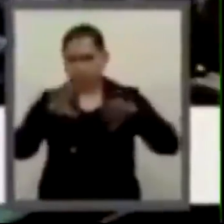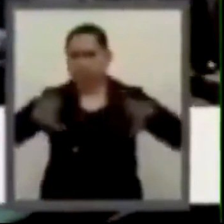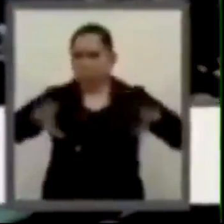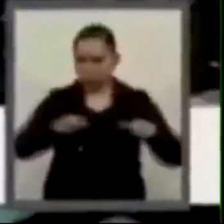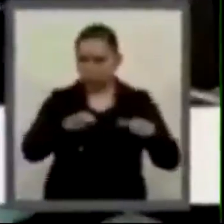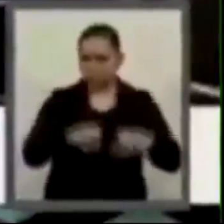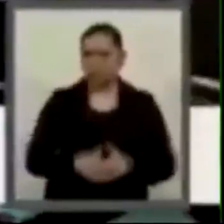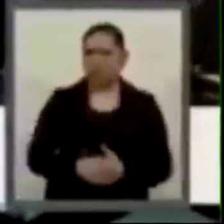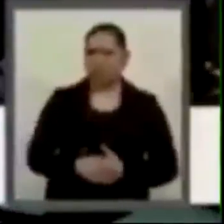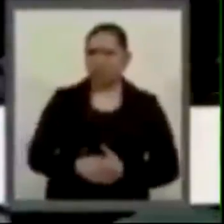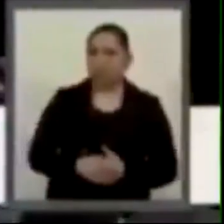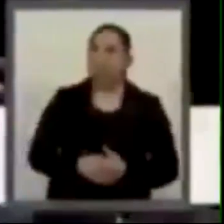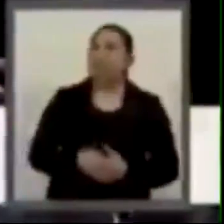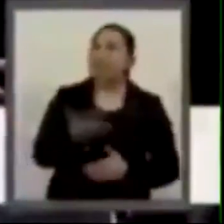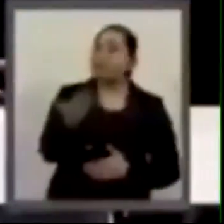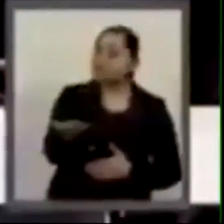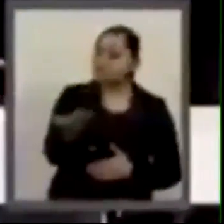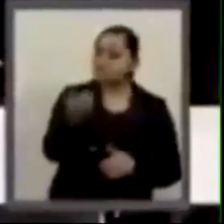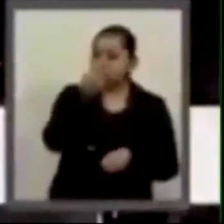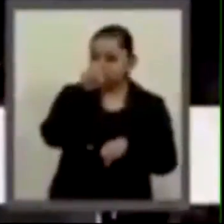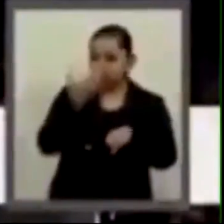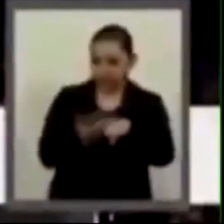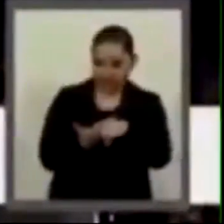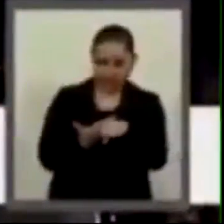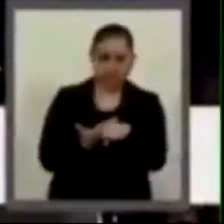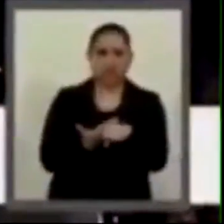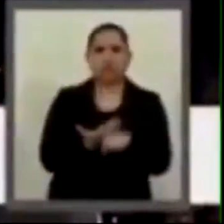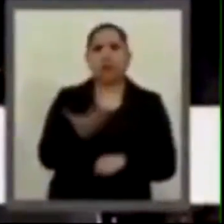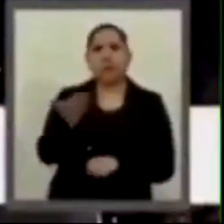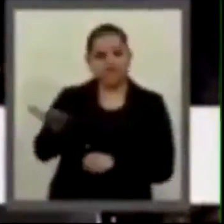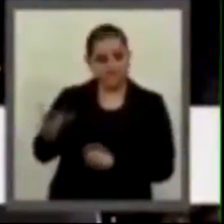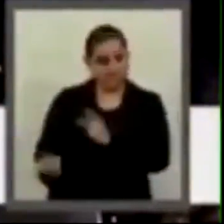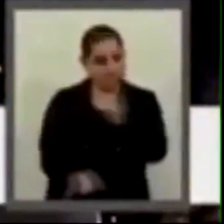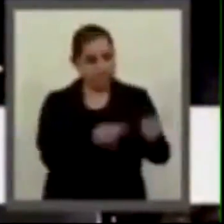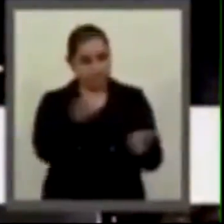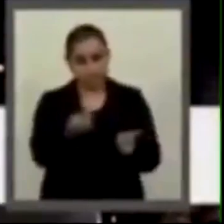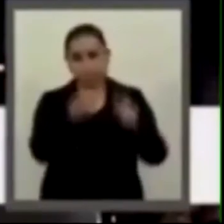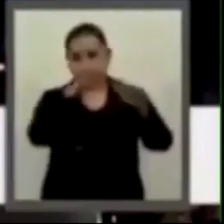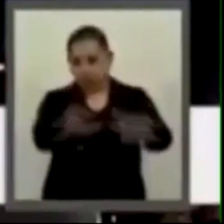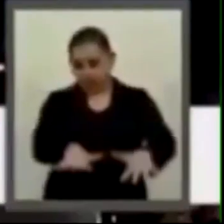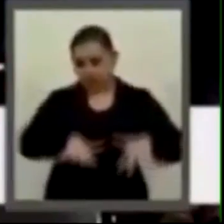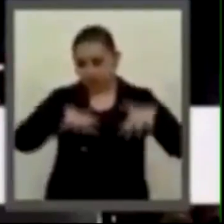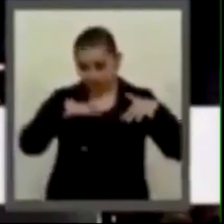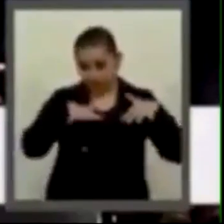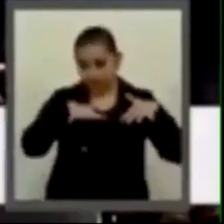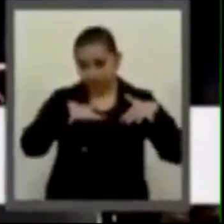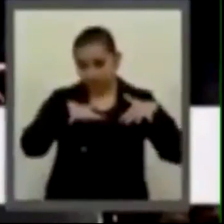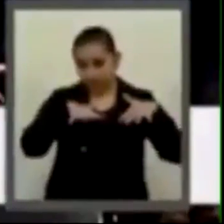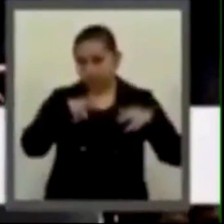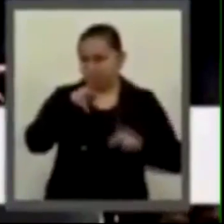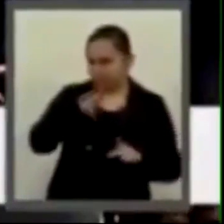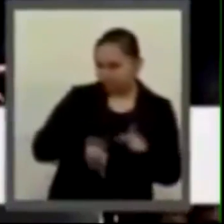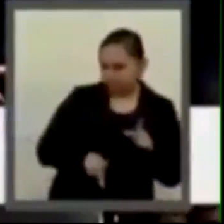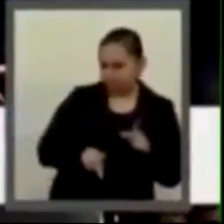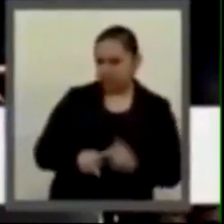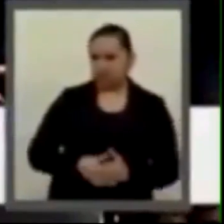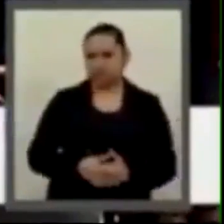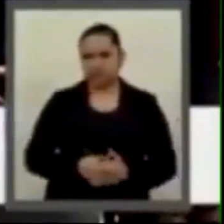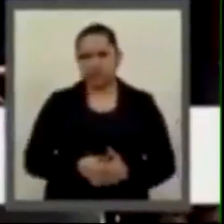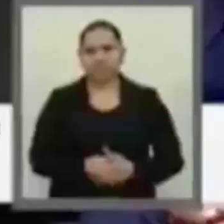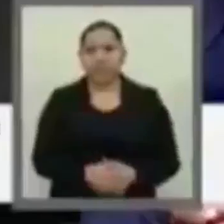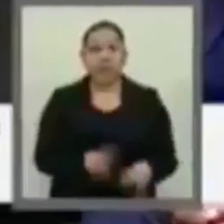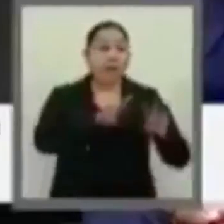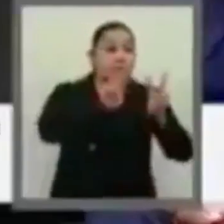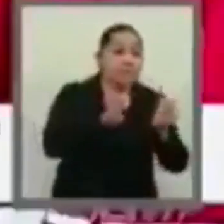rompió el orden constitucional y acató la ley y denunció que fueron agredidos físicamente este lunes en su intento por ingresar a Palacio